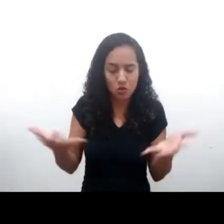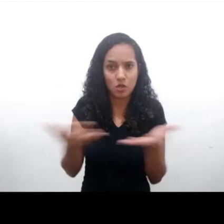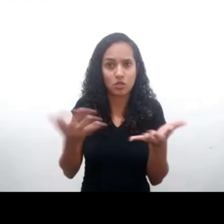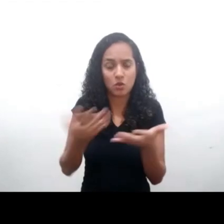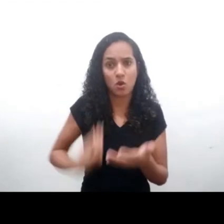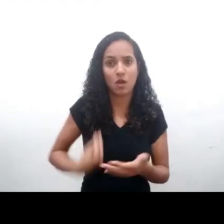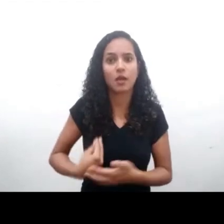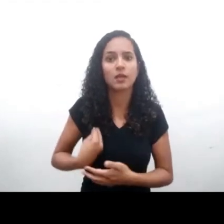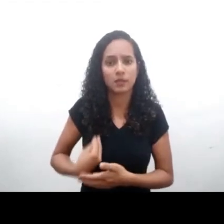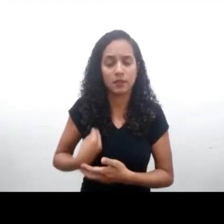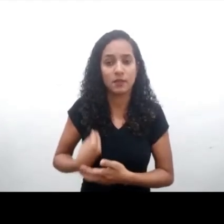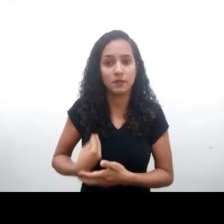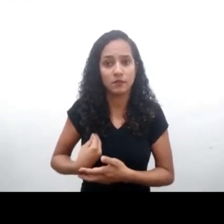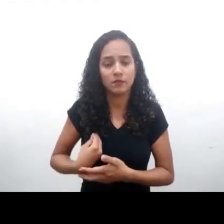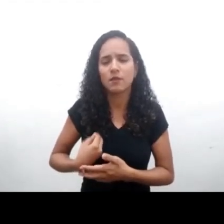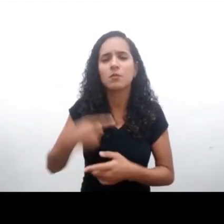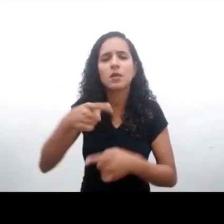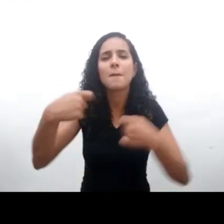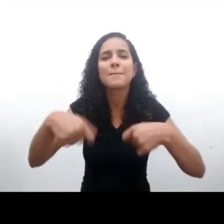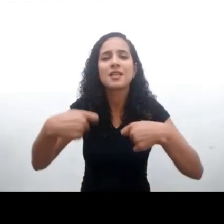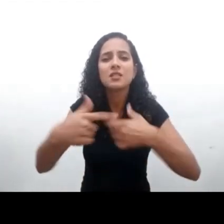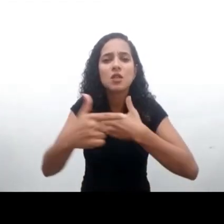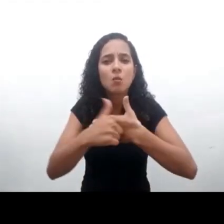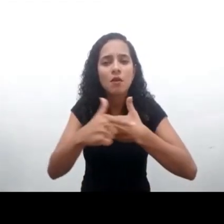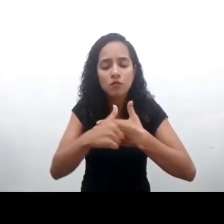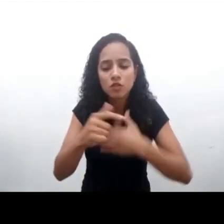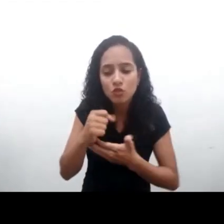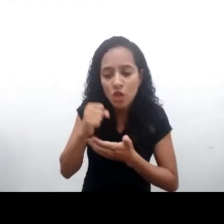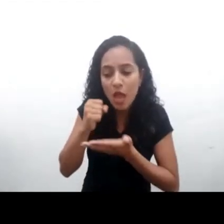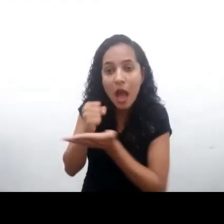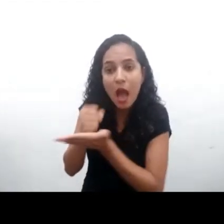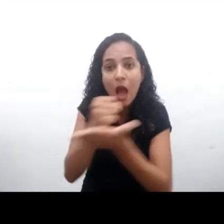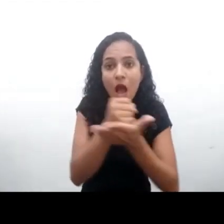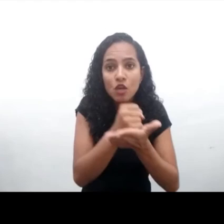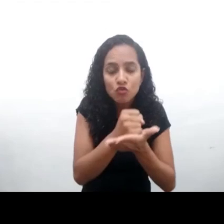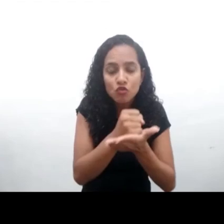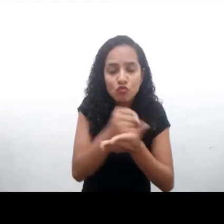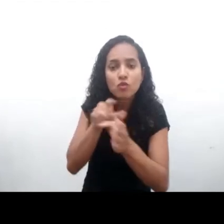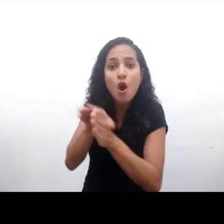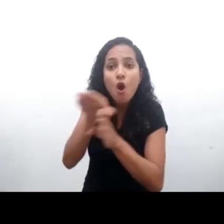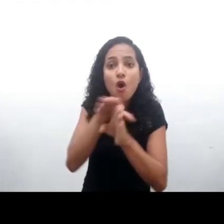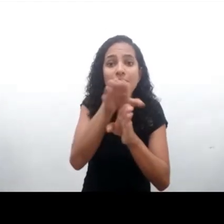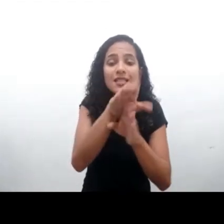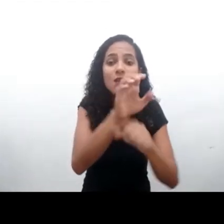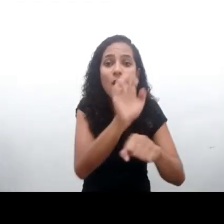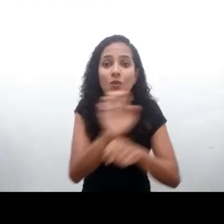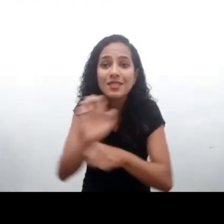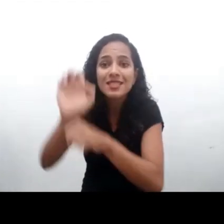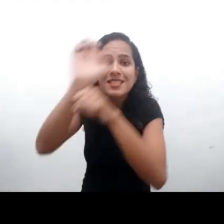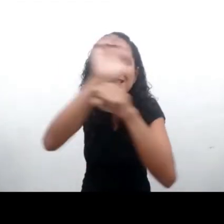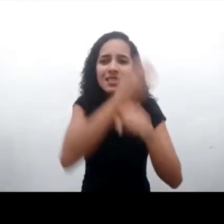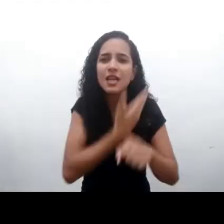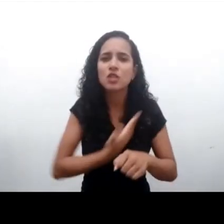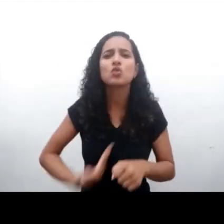cumplir una función de ayuda y orientación a los estados y partes interesadas para llevar adelante políticas